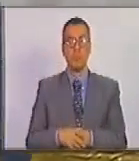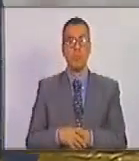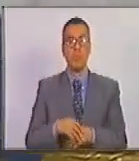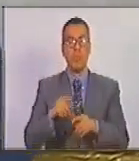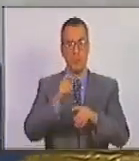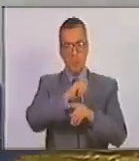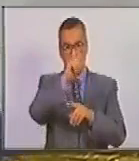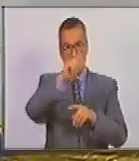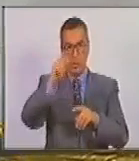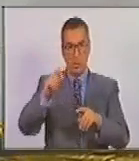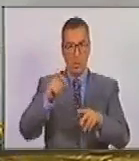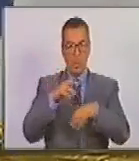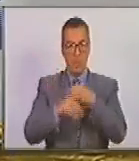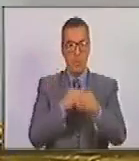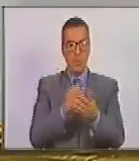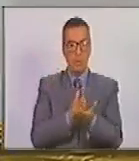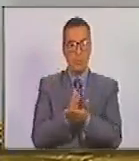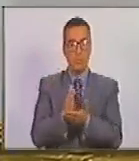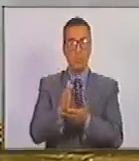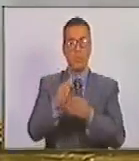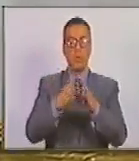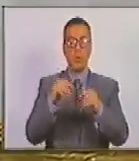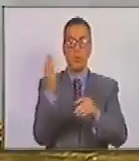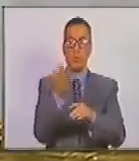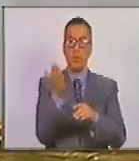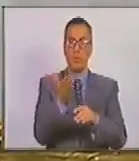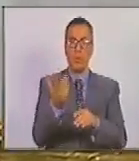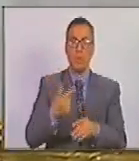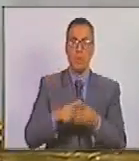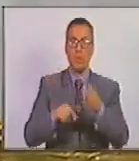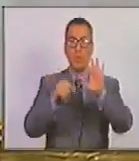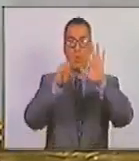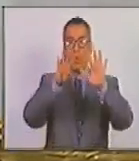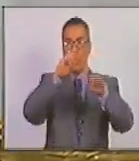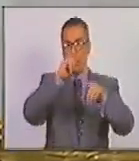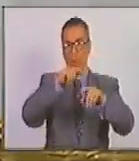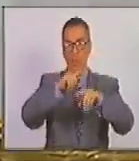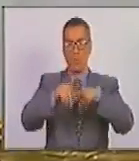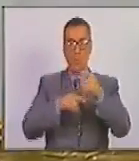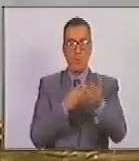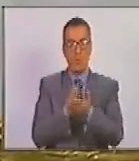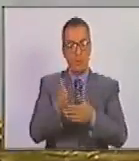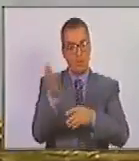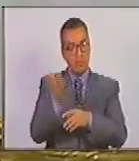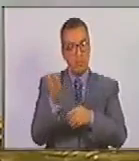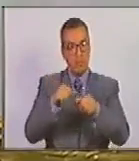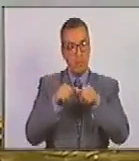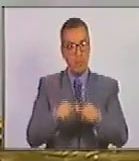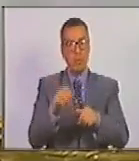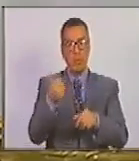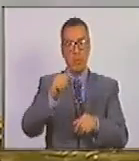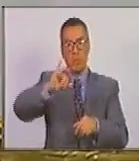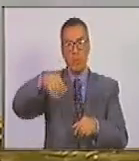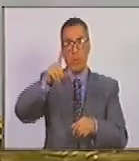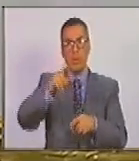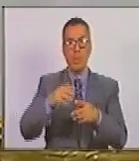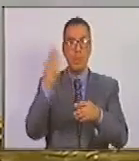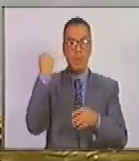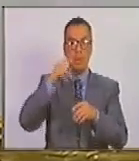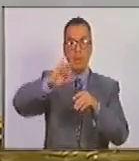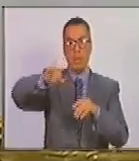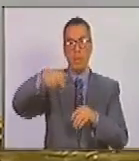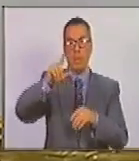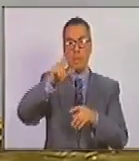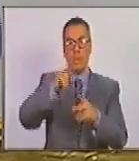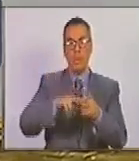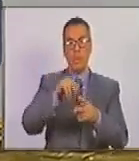graficar el hecho continuo de estas agresiones nueve años de agresiones continuas bueno el 10 de junio el pasado 10 de junio del